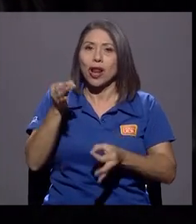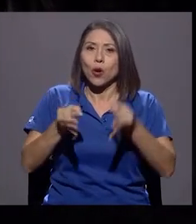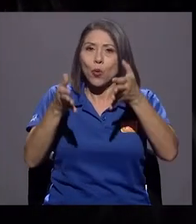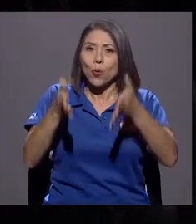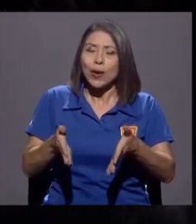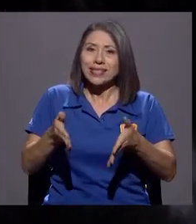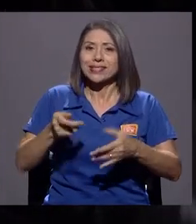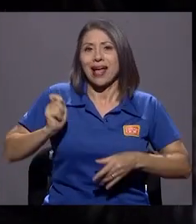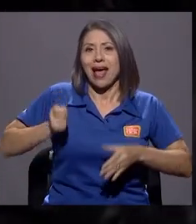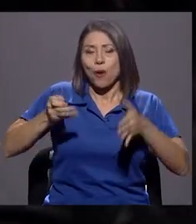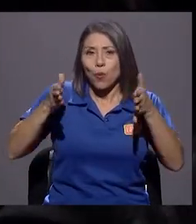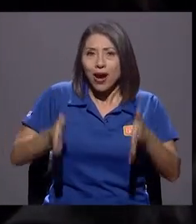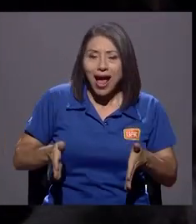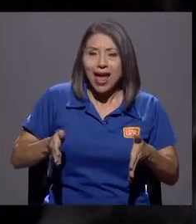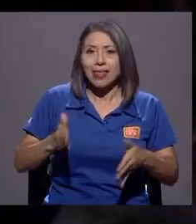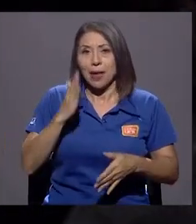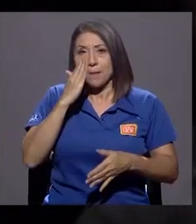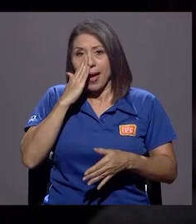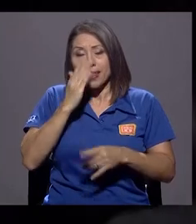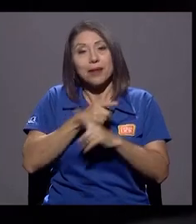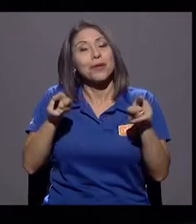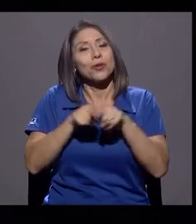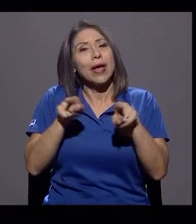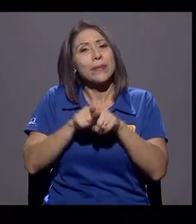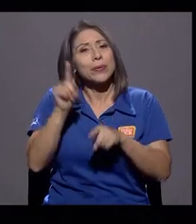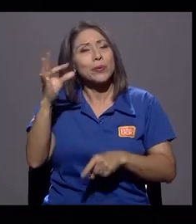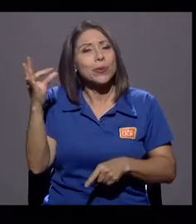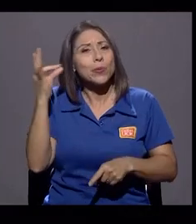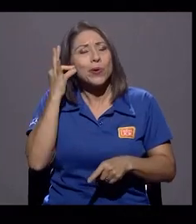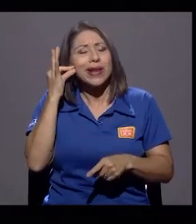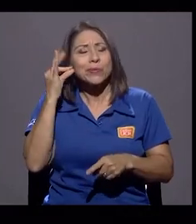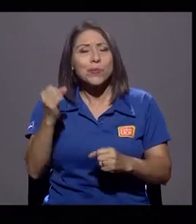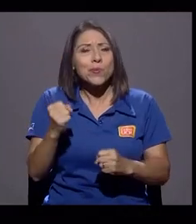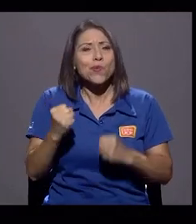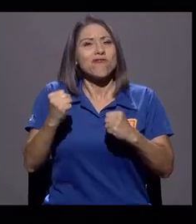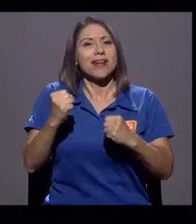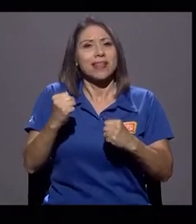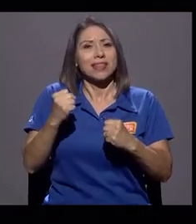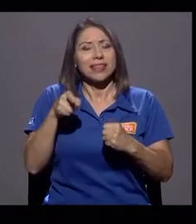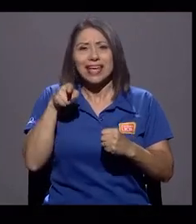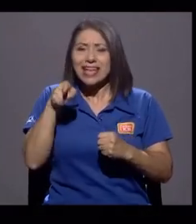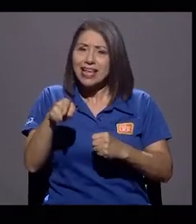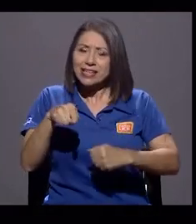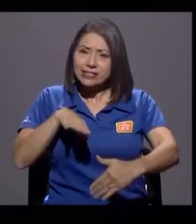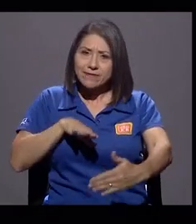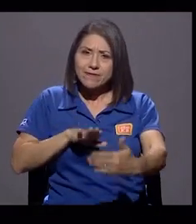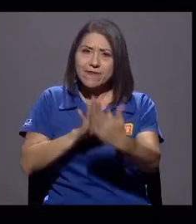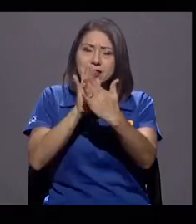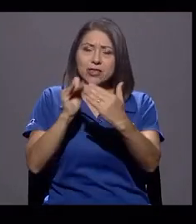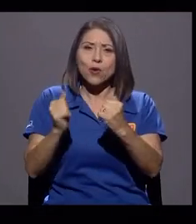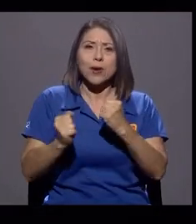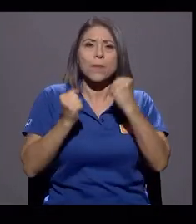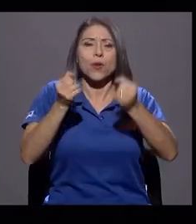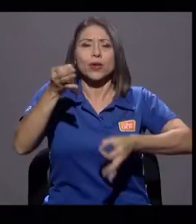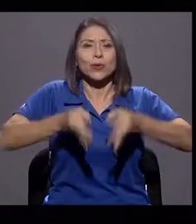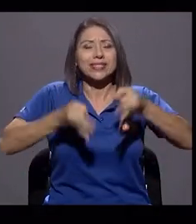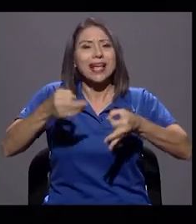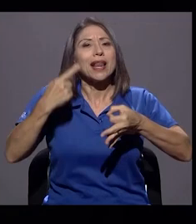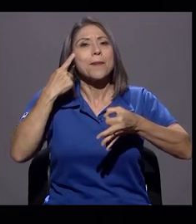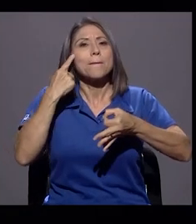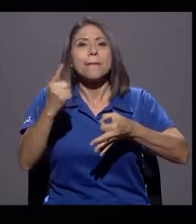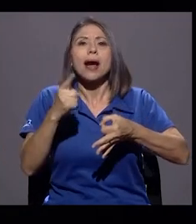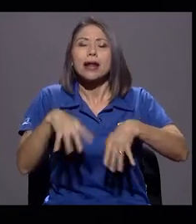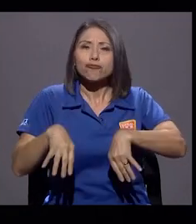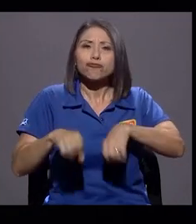jueza, con la abogada, con la madre, pero también con una mujer muy, muy valiente que se enfrentó ante el Poder Judicial para recibir